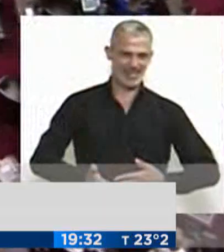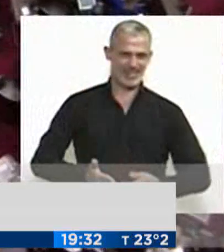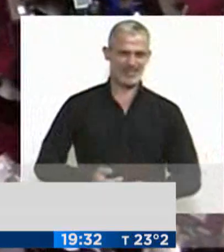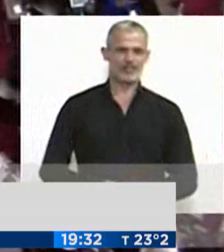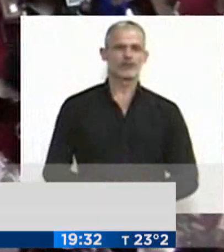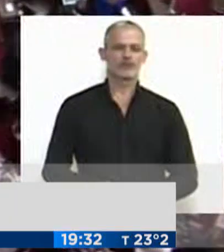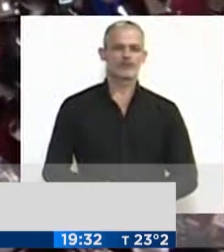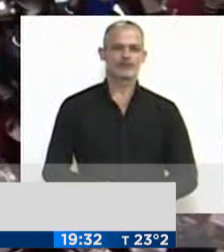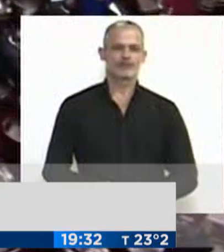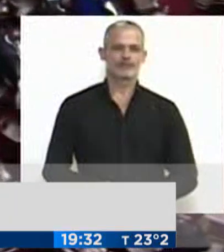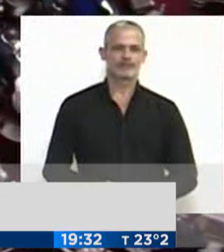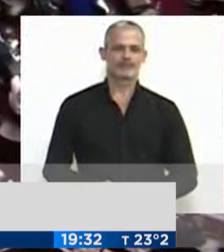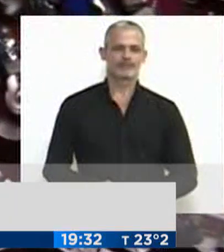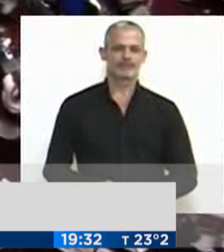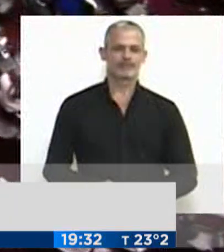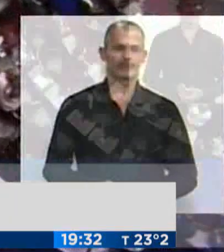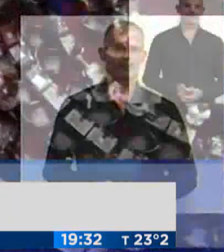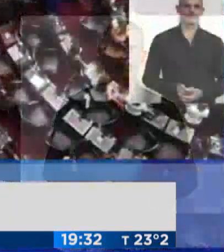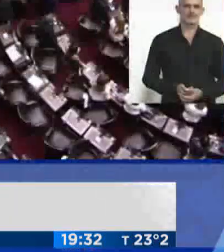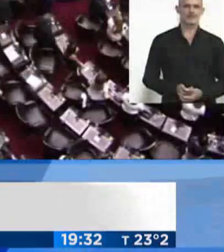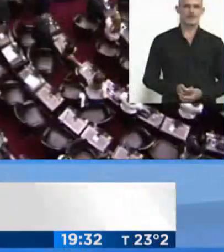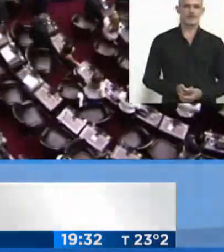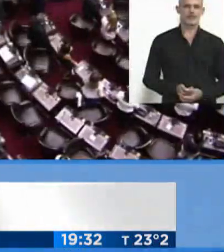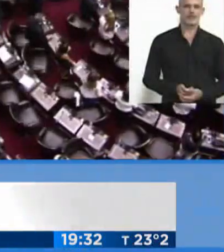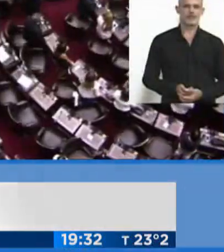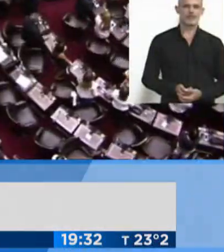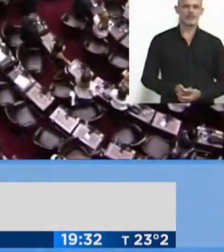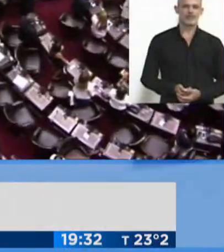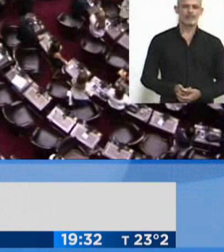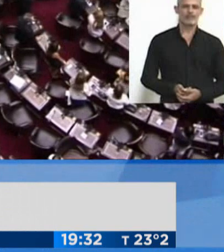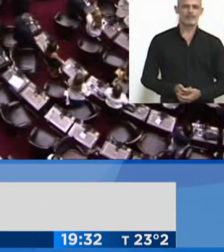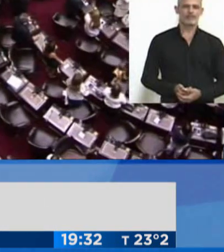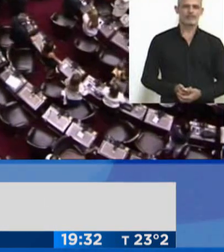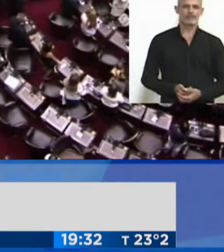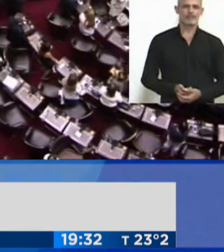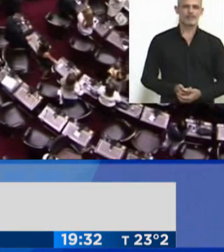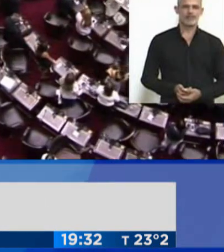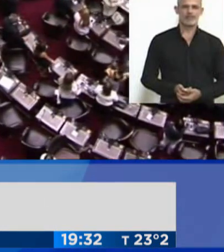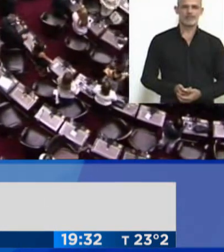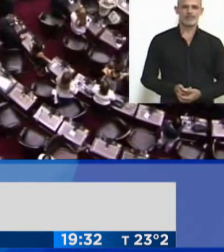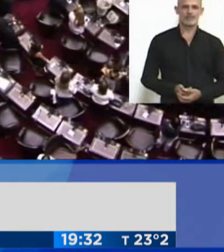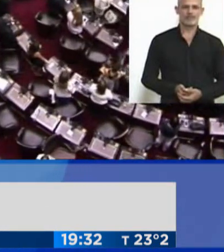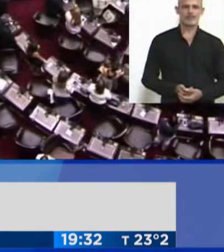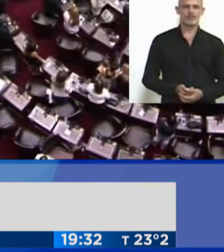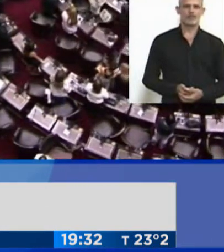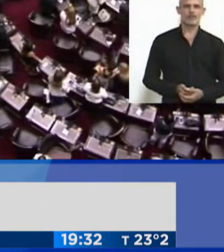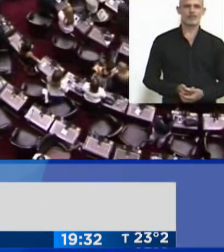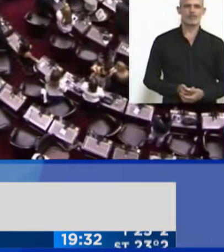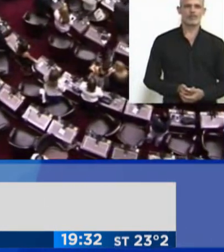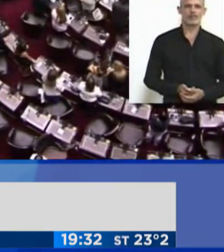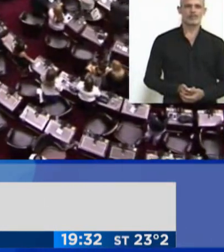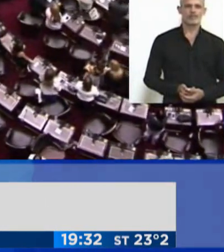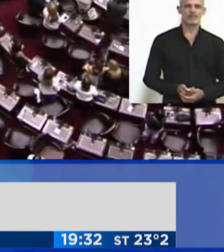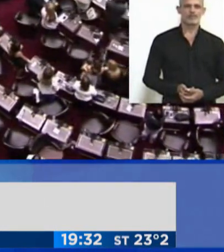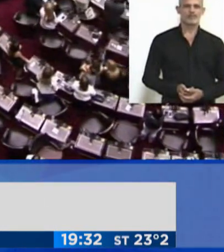Quedan aproximadamente 30 legisladores por jurar, en este momento en el recinto de la Cámara de Diputados de la Nación,